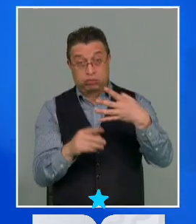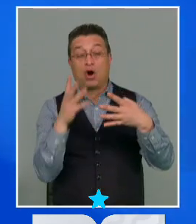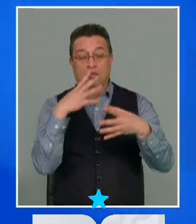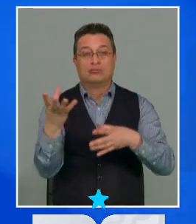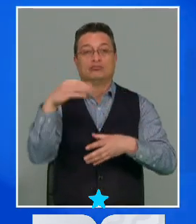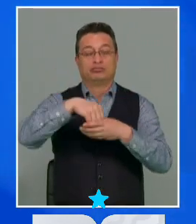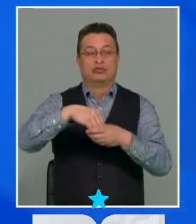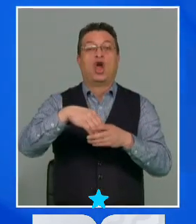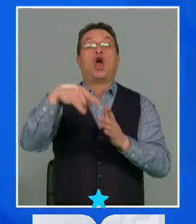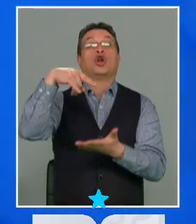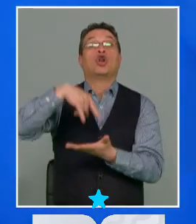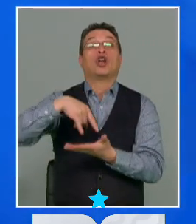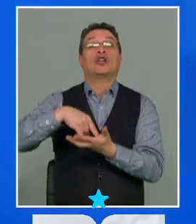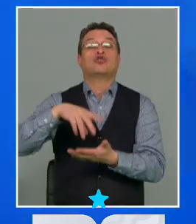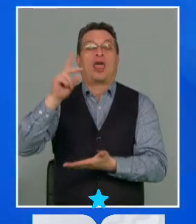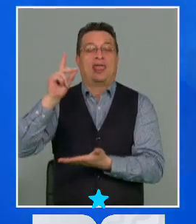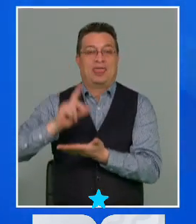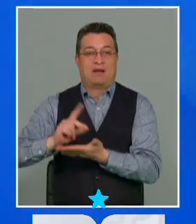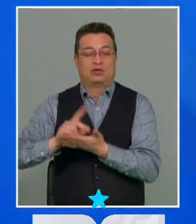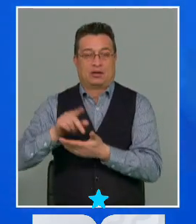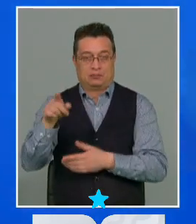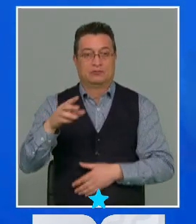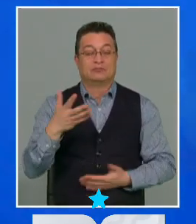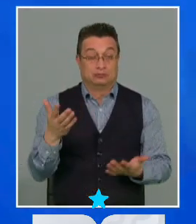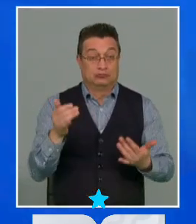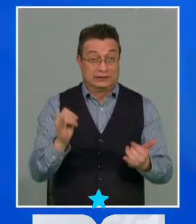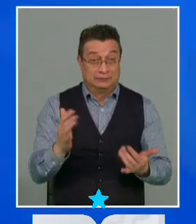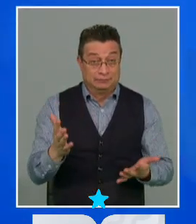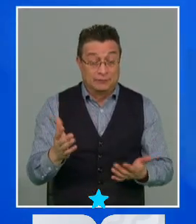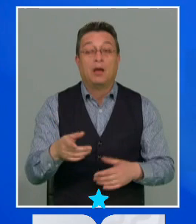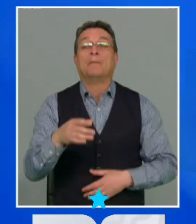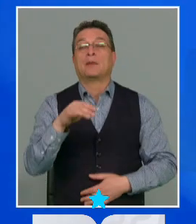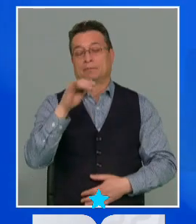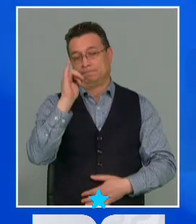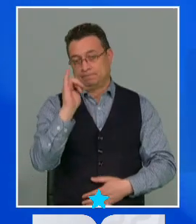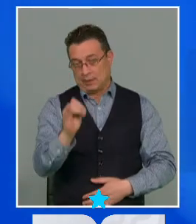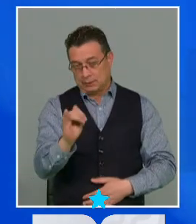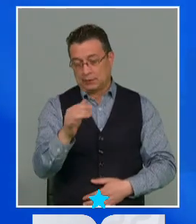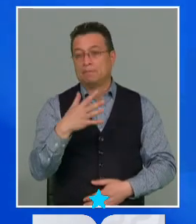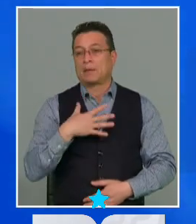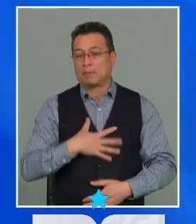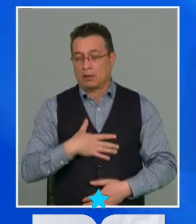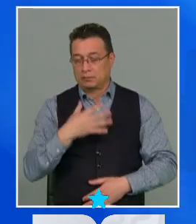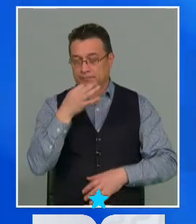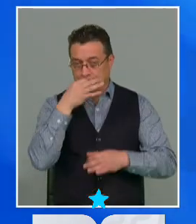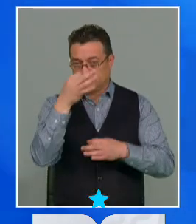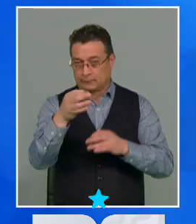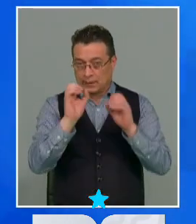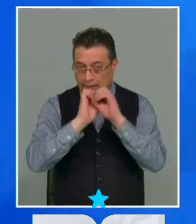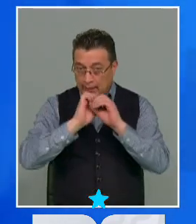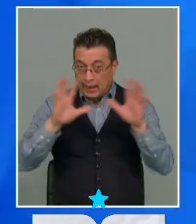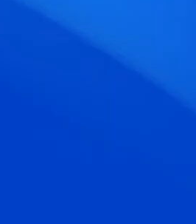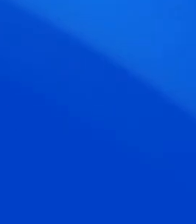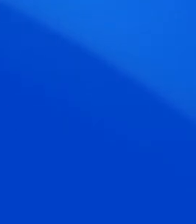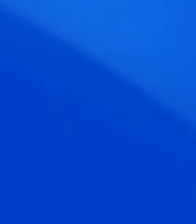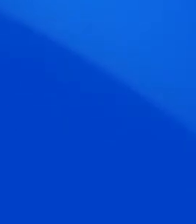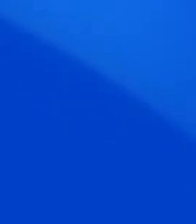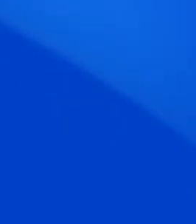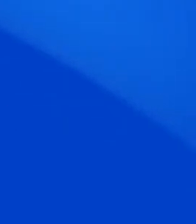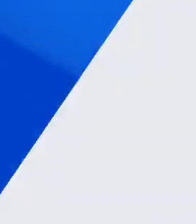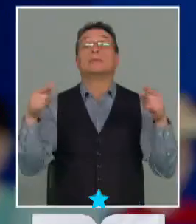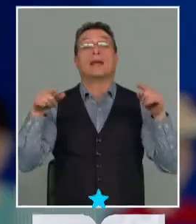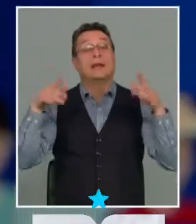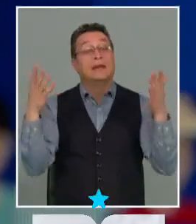este Congreso de Diputadas y Diputados, Marisol. Sí, me gustaría enfatizar aquí la idea de que en